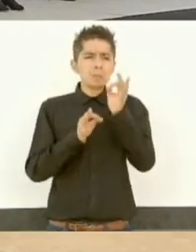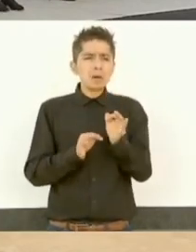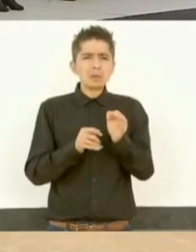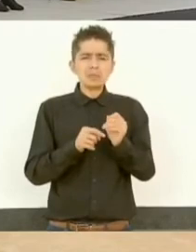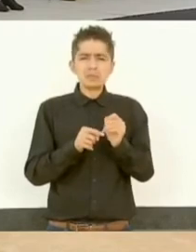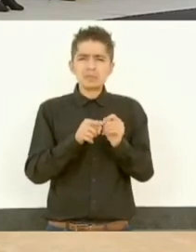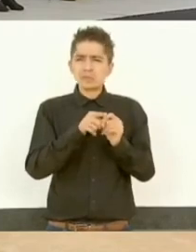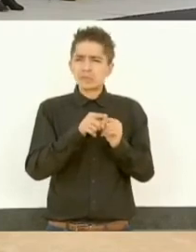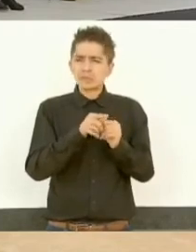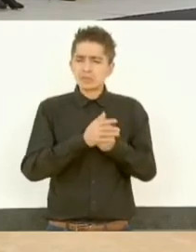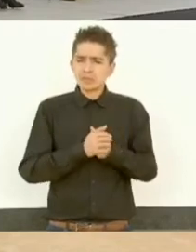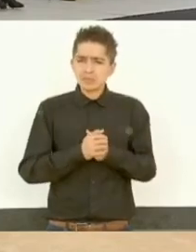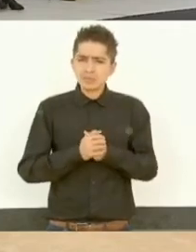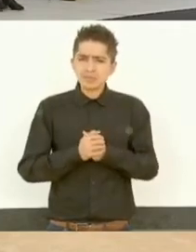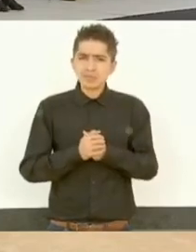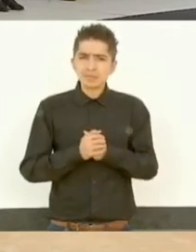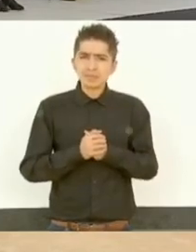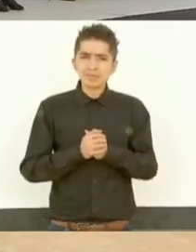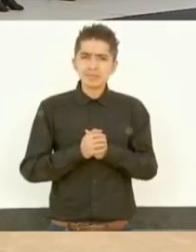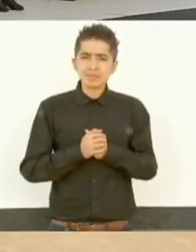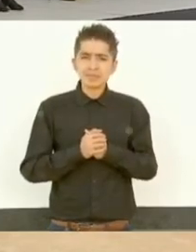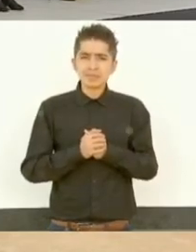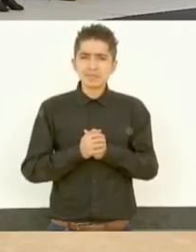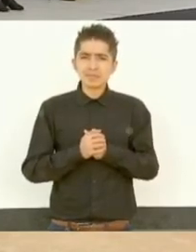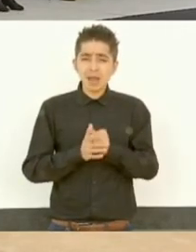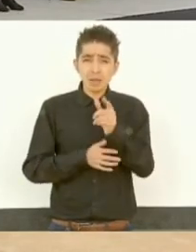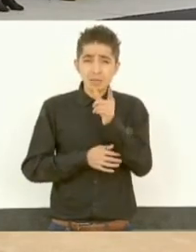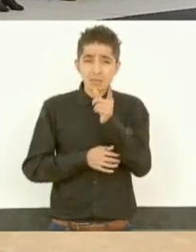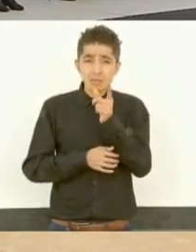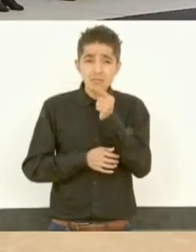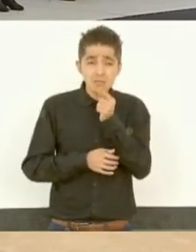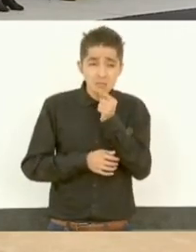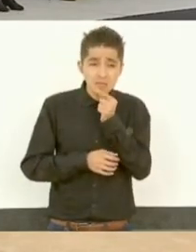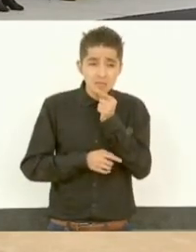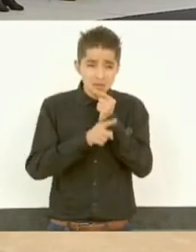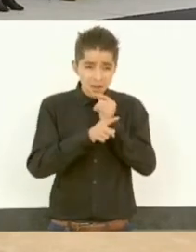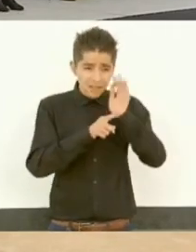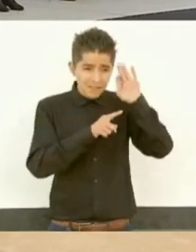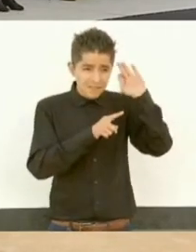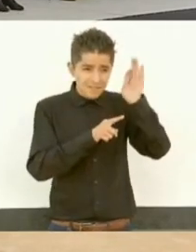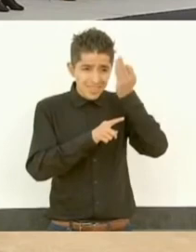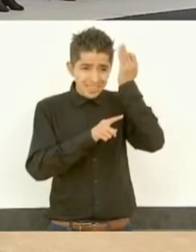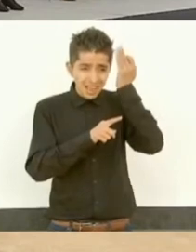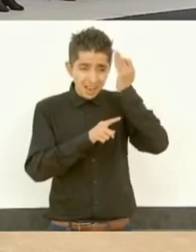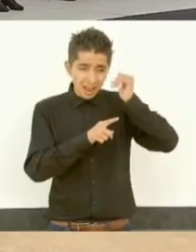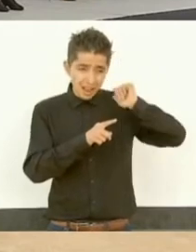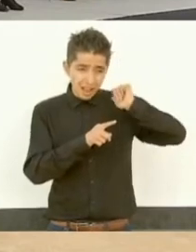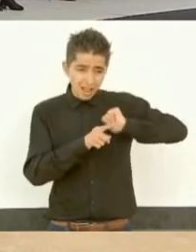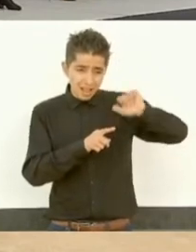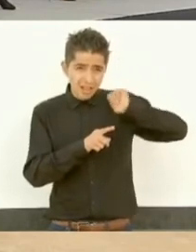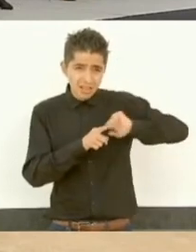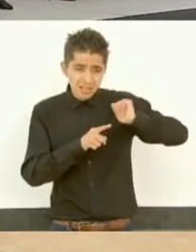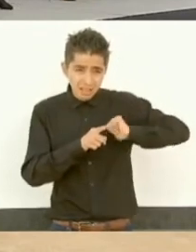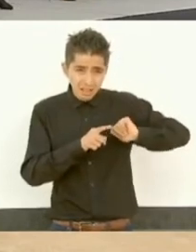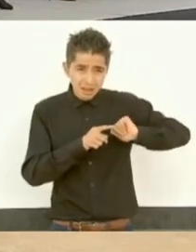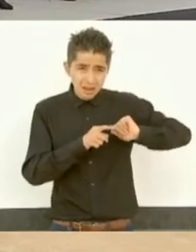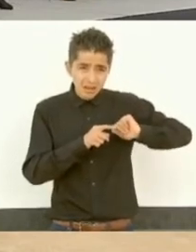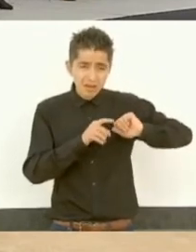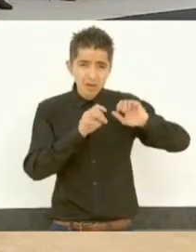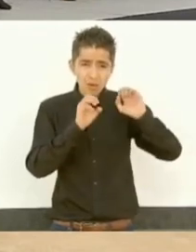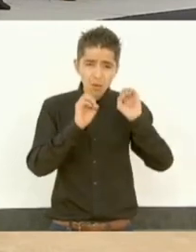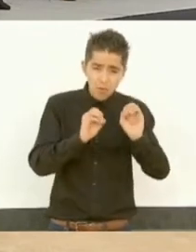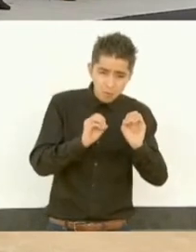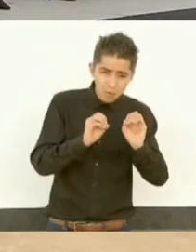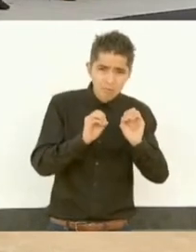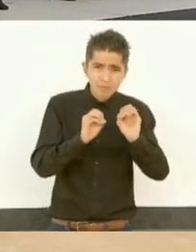la Policía Federal anterior o la